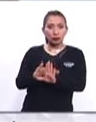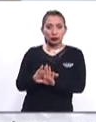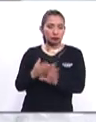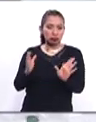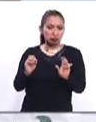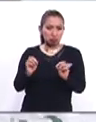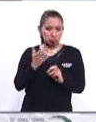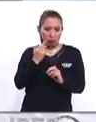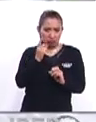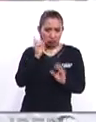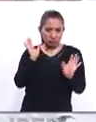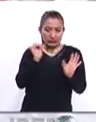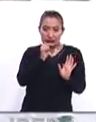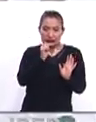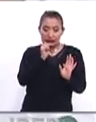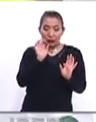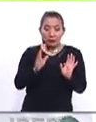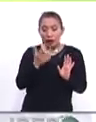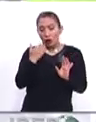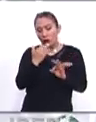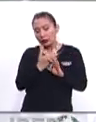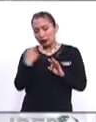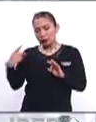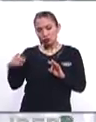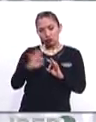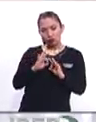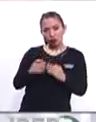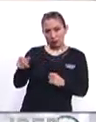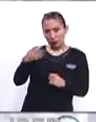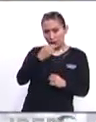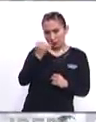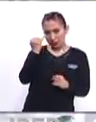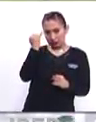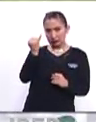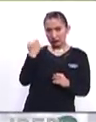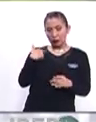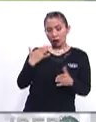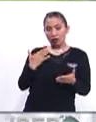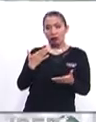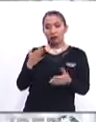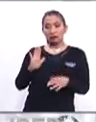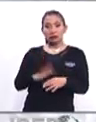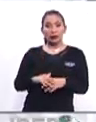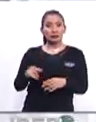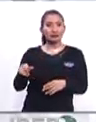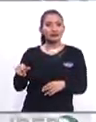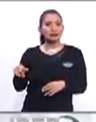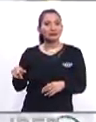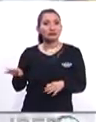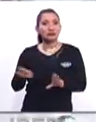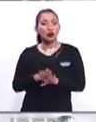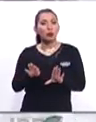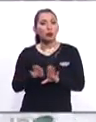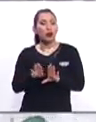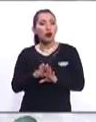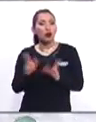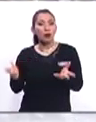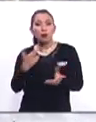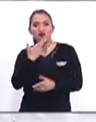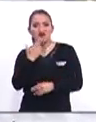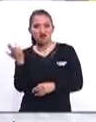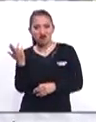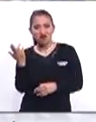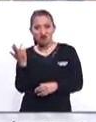todo indica que la forma de actuar que tuvo, pues más aún siendo, podríamos decir, así un